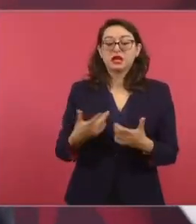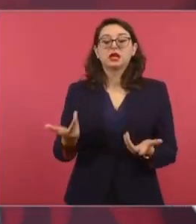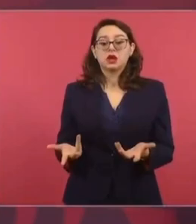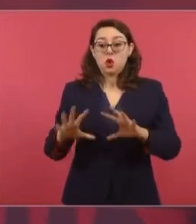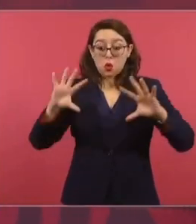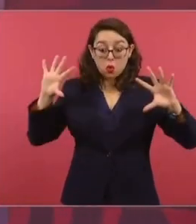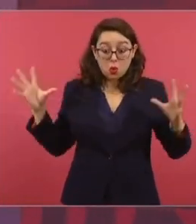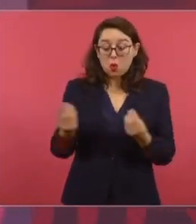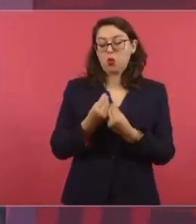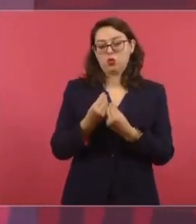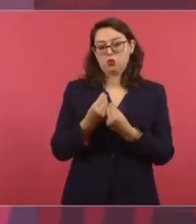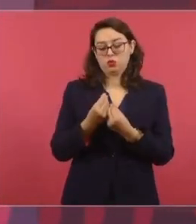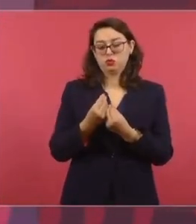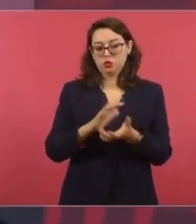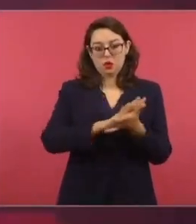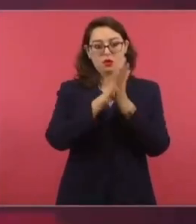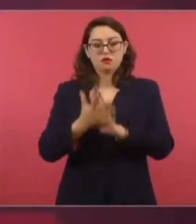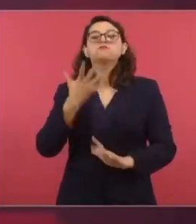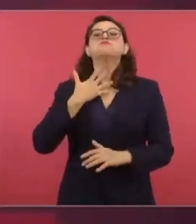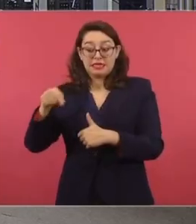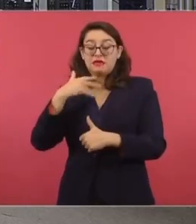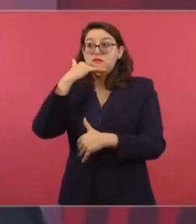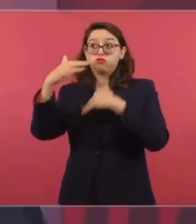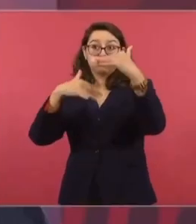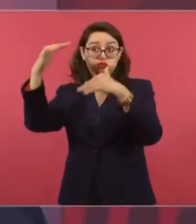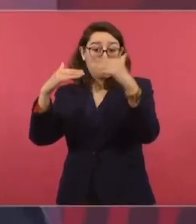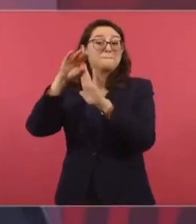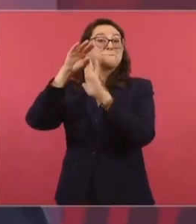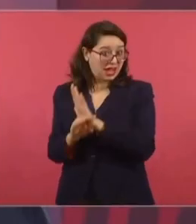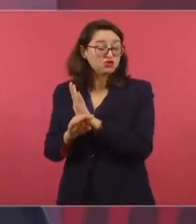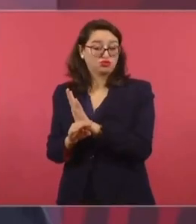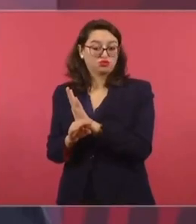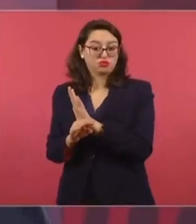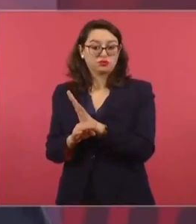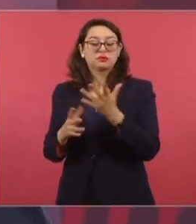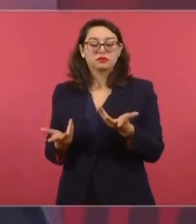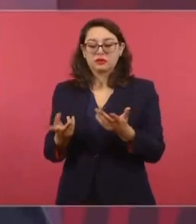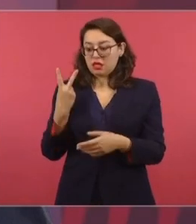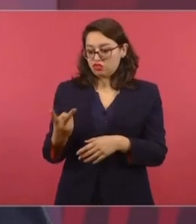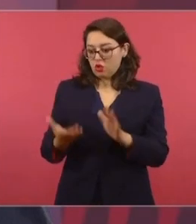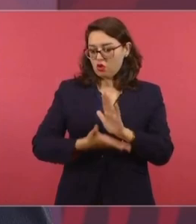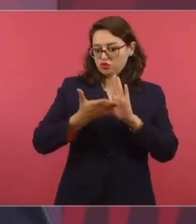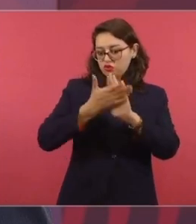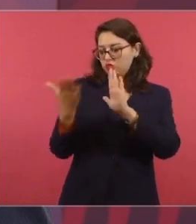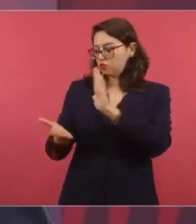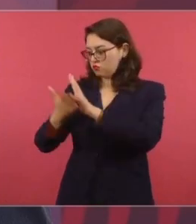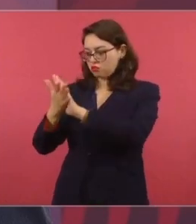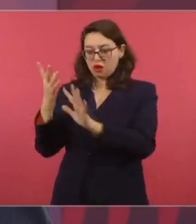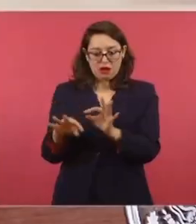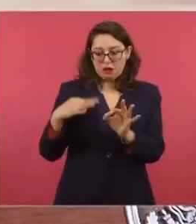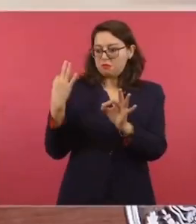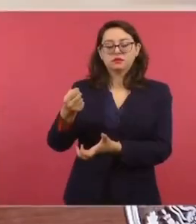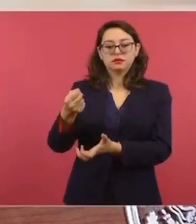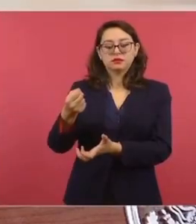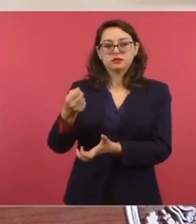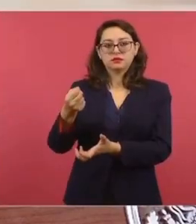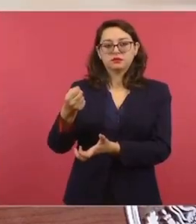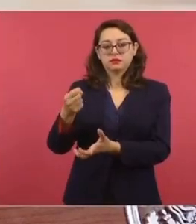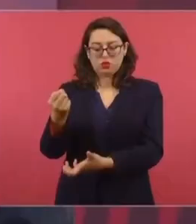procesar combustible y convertirlo en gasolinas. Estas dos plantas nos van a significar una inversión